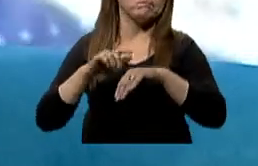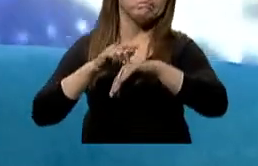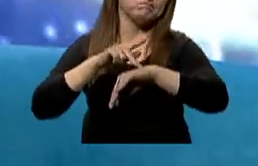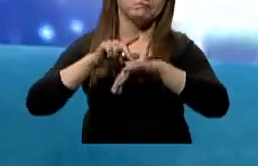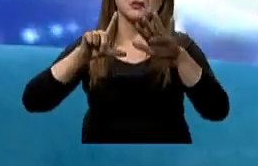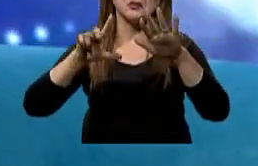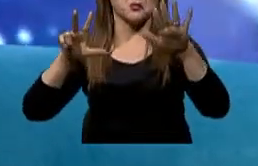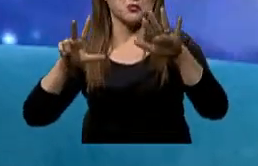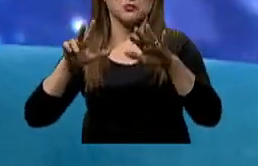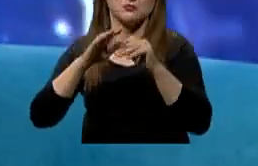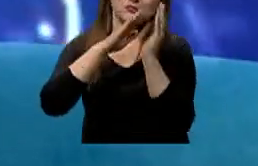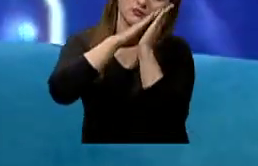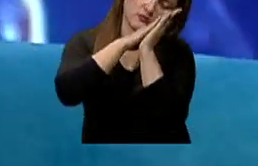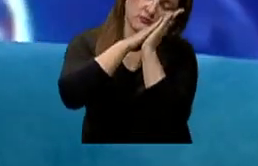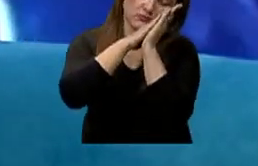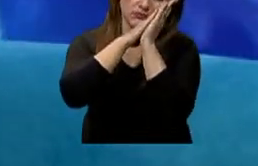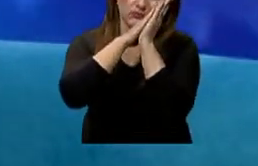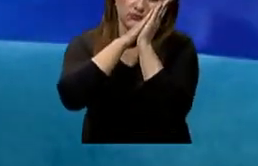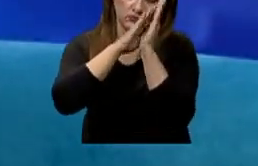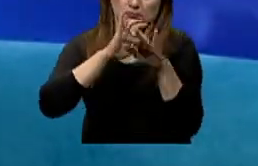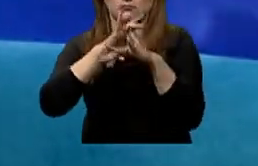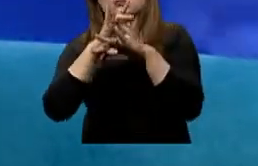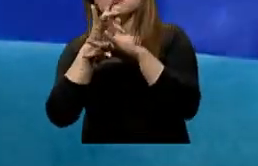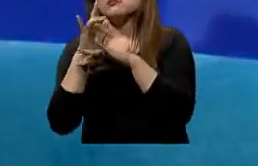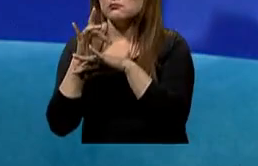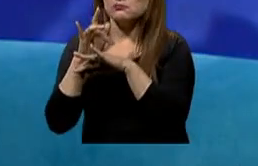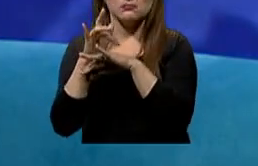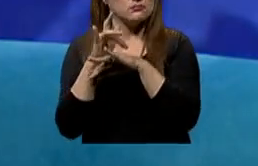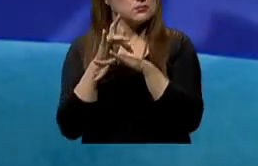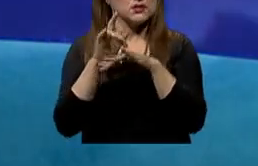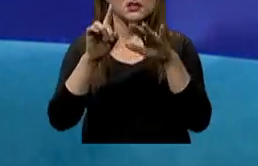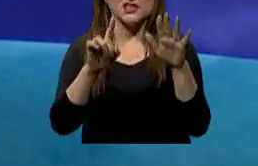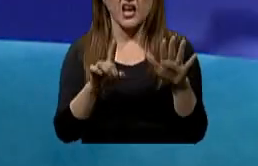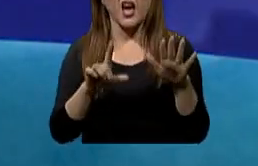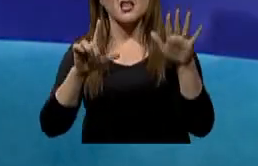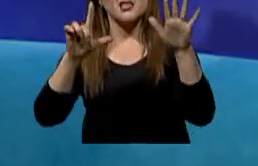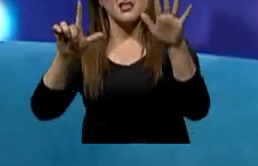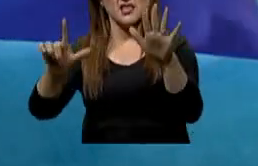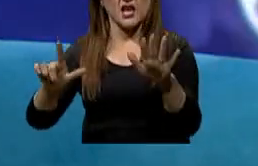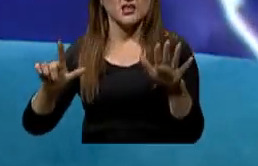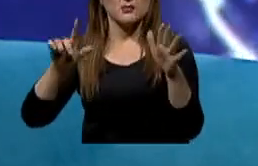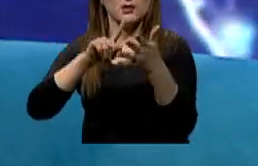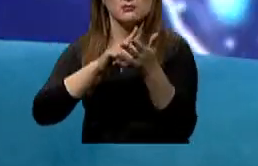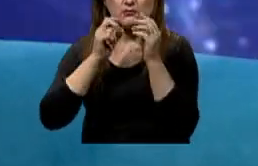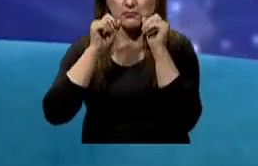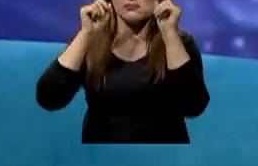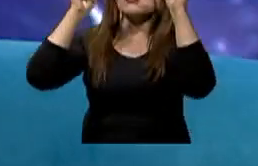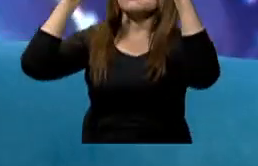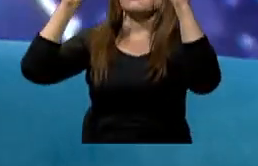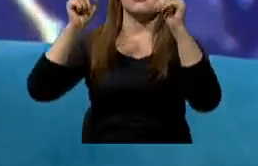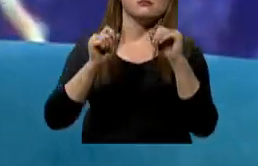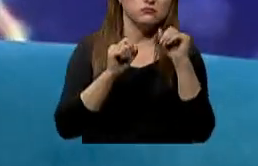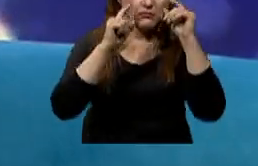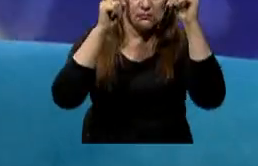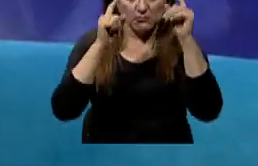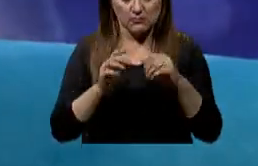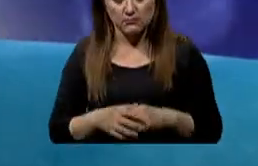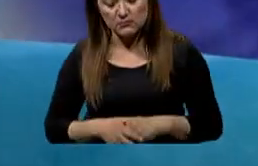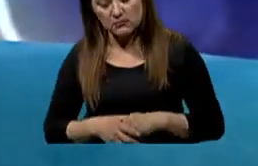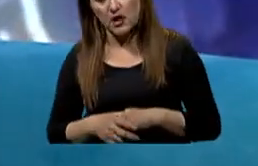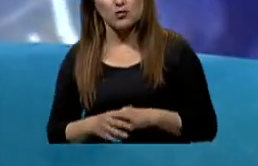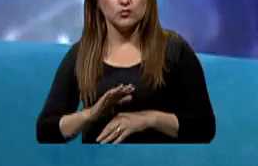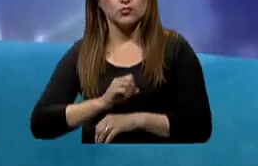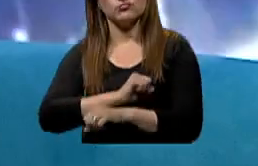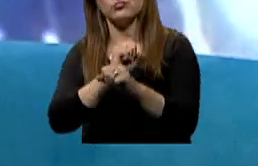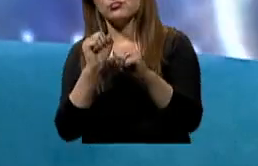muchas veces me levanto en la madrugada, me despierto más de seis, siete veces en la madrugada. Al despertar amanezco con cansancio, fatiga y a pesar